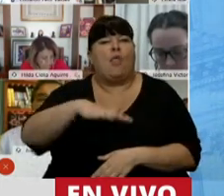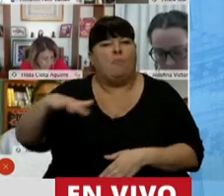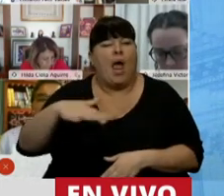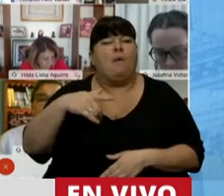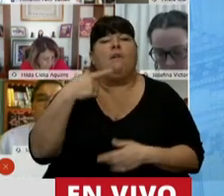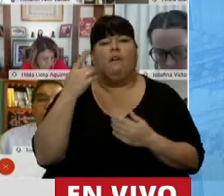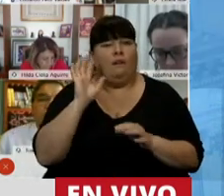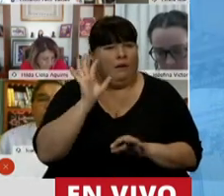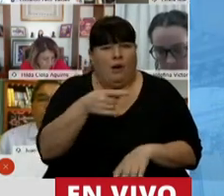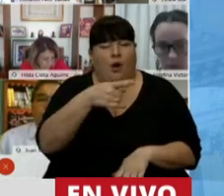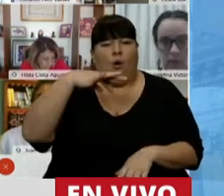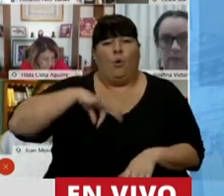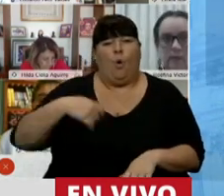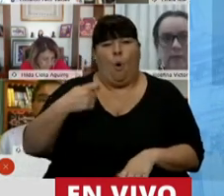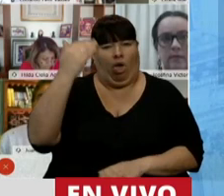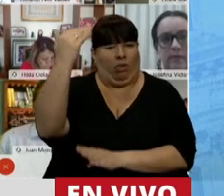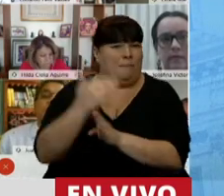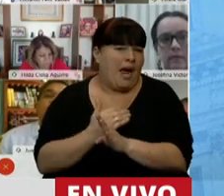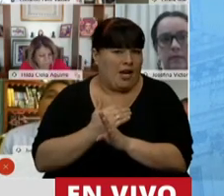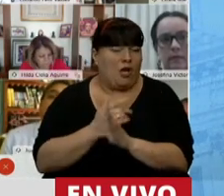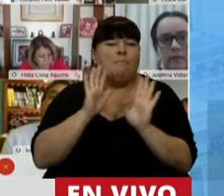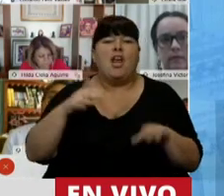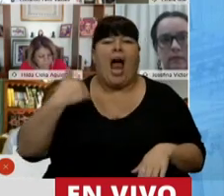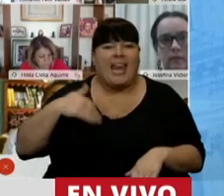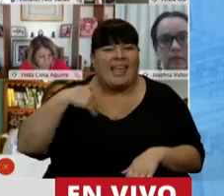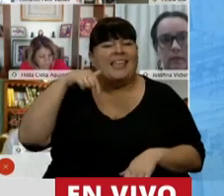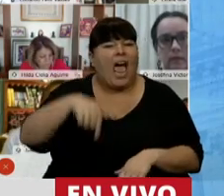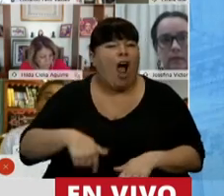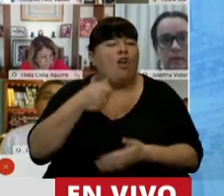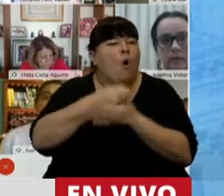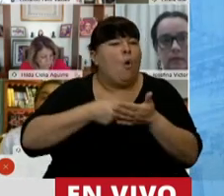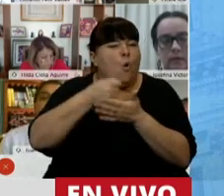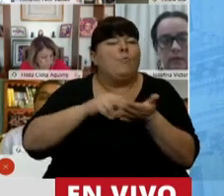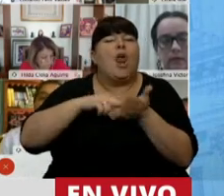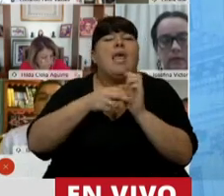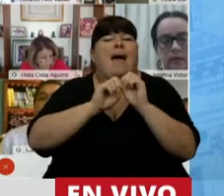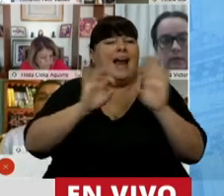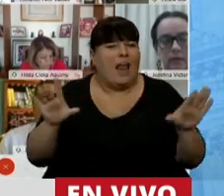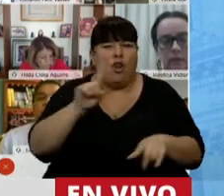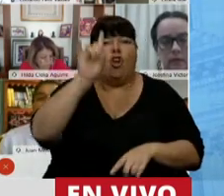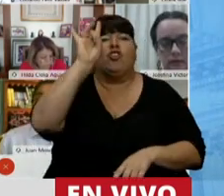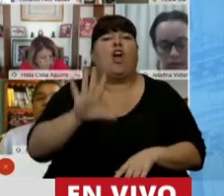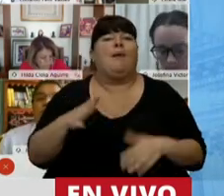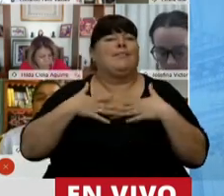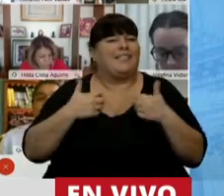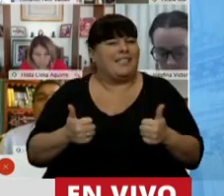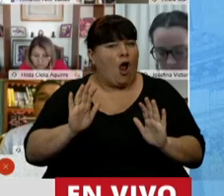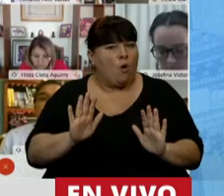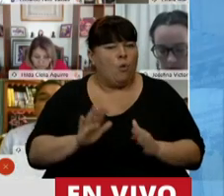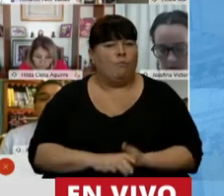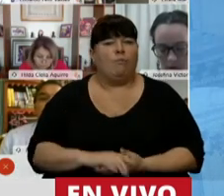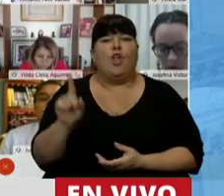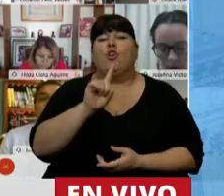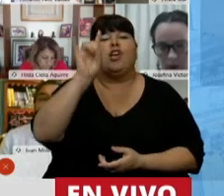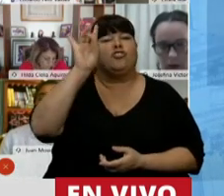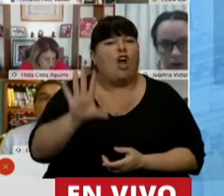les redujo sensiblemente sus ingresos. Pero Argentina está enfrentando una profunda crisis que no es solo sanitaria y que